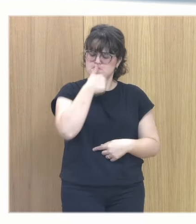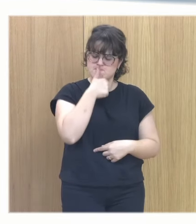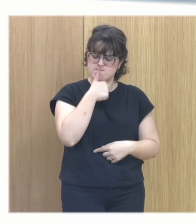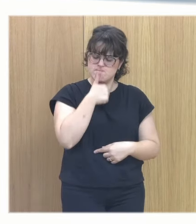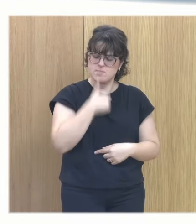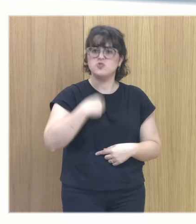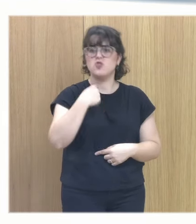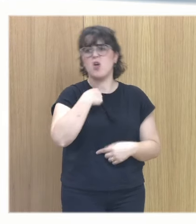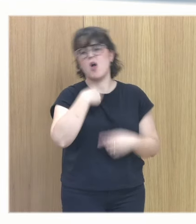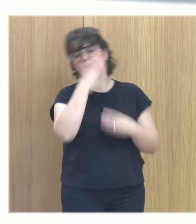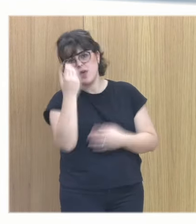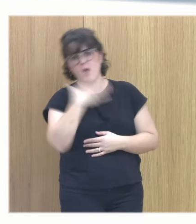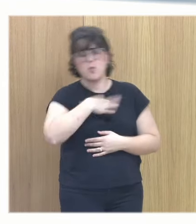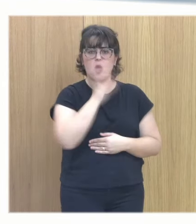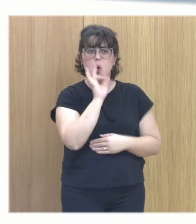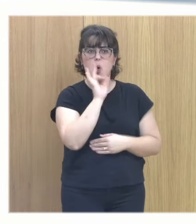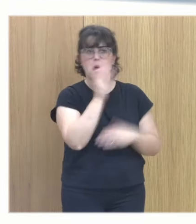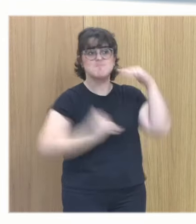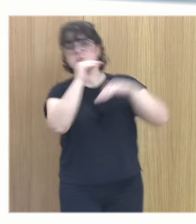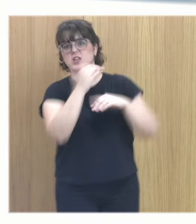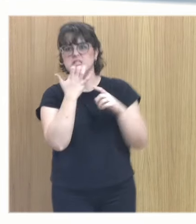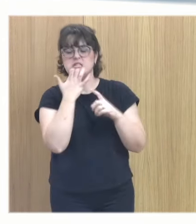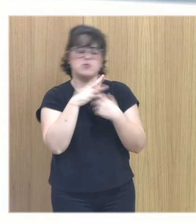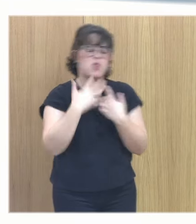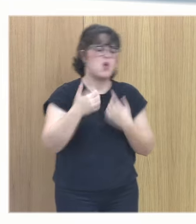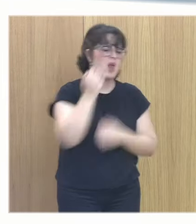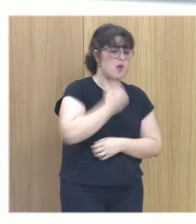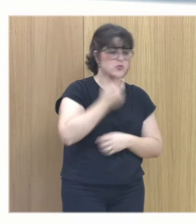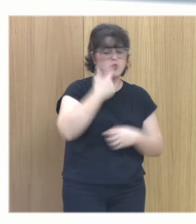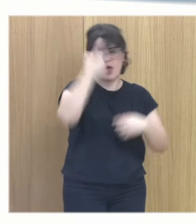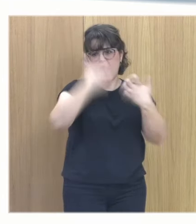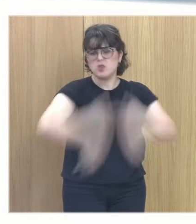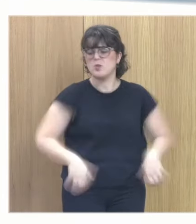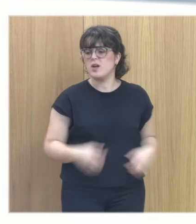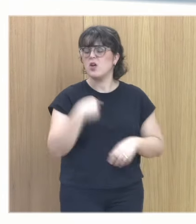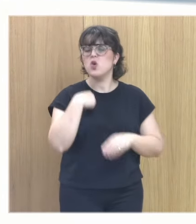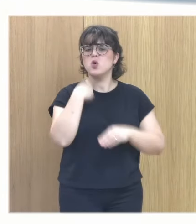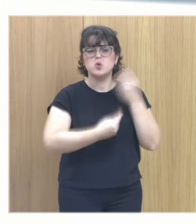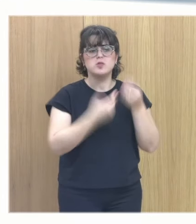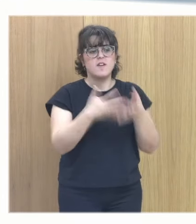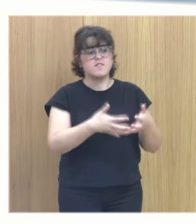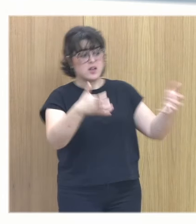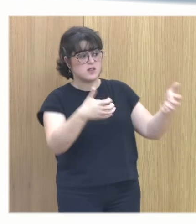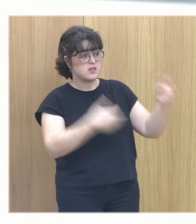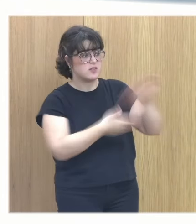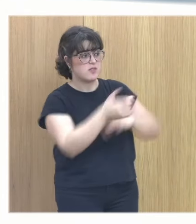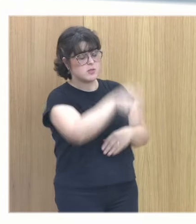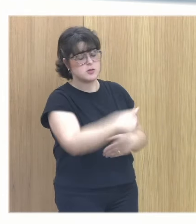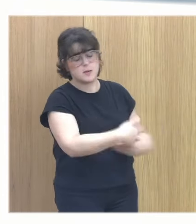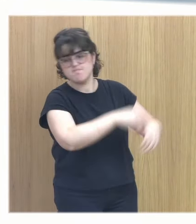que yo voy a poder olvidar o superar una experiencia de abuso automáticamente cuando utilizamos esas expresiones perdemos a las personas